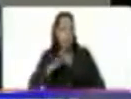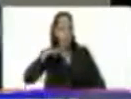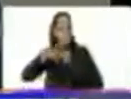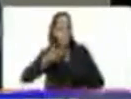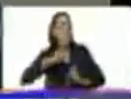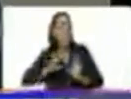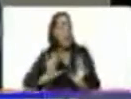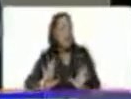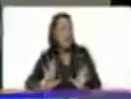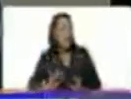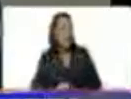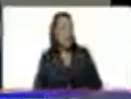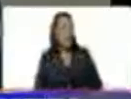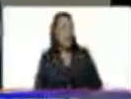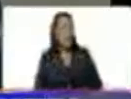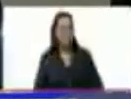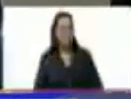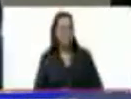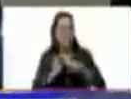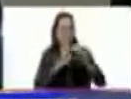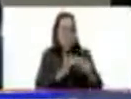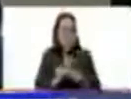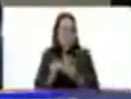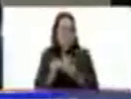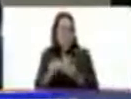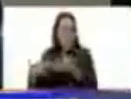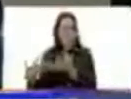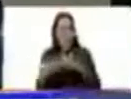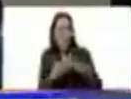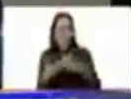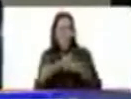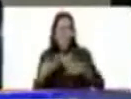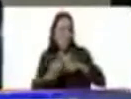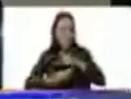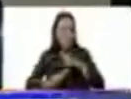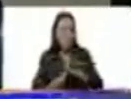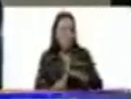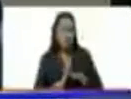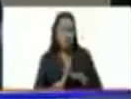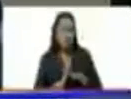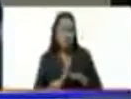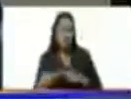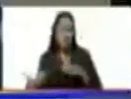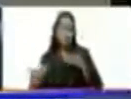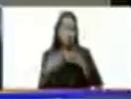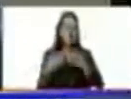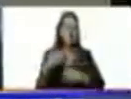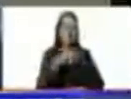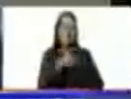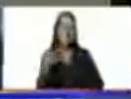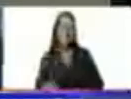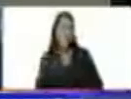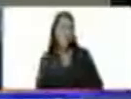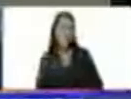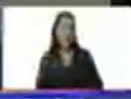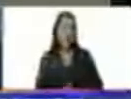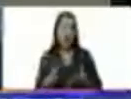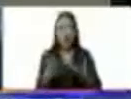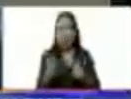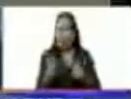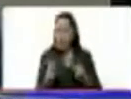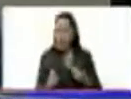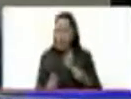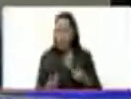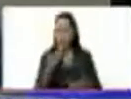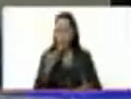ser una cepa creada para la guerra biológica contra China. Ya son muchos los elementos